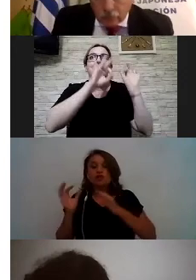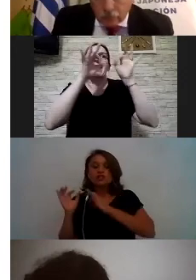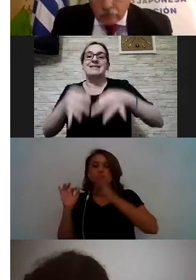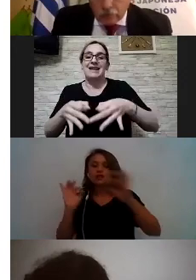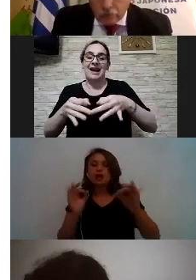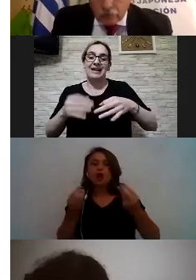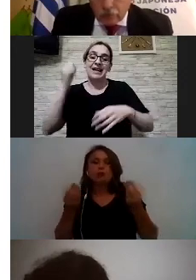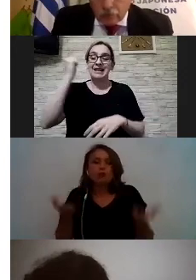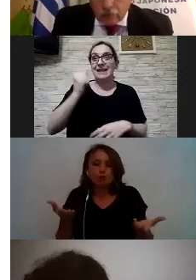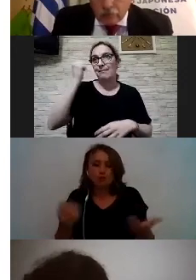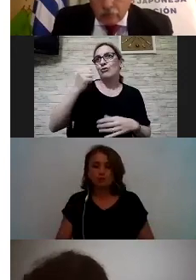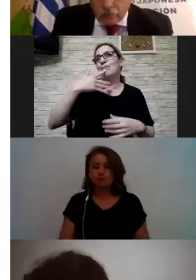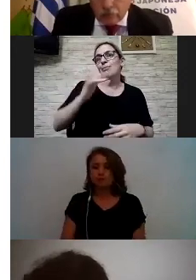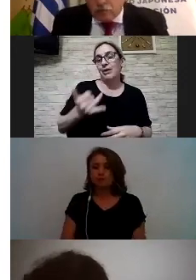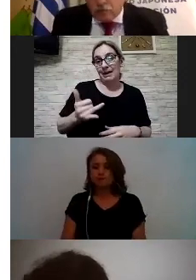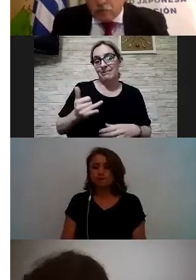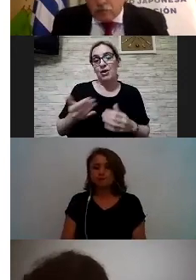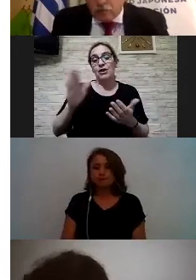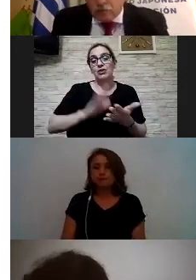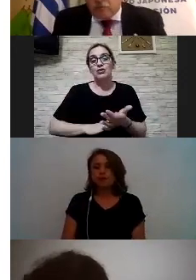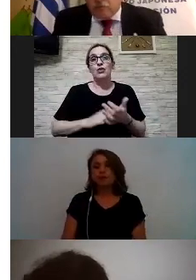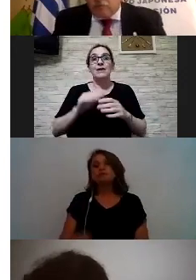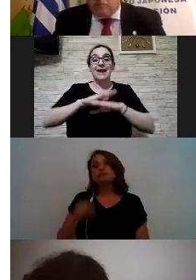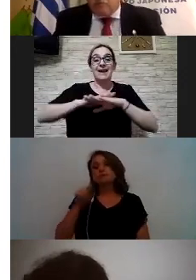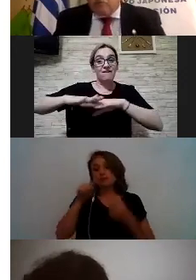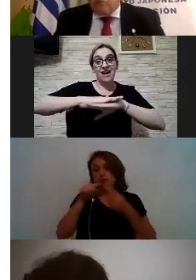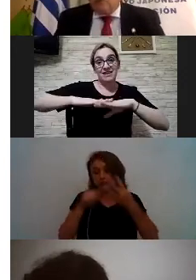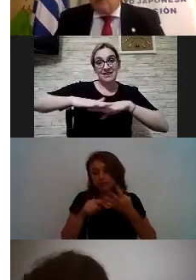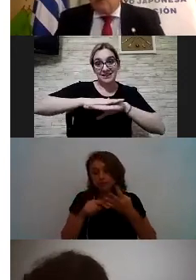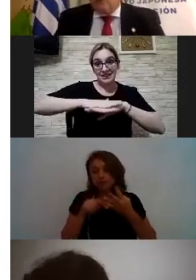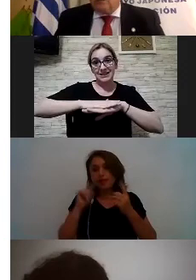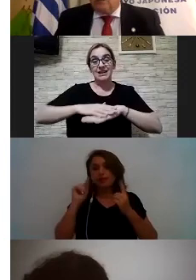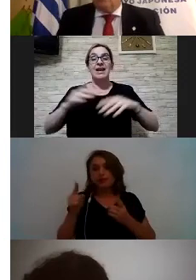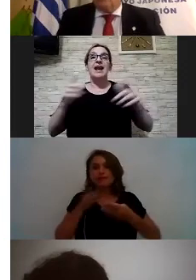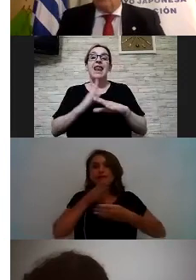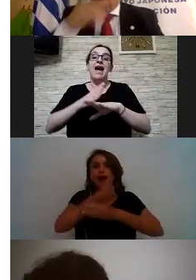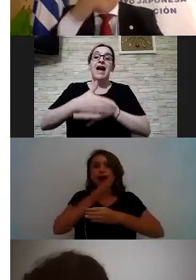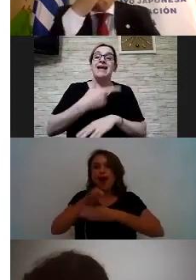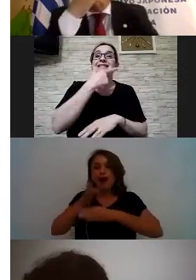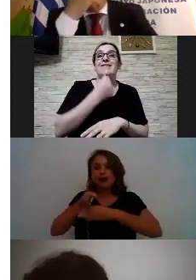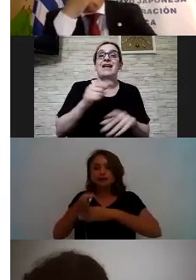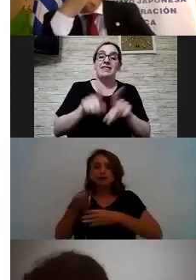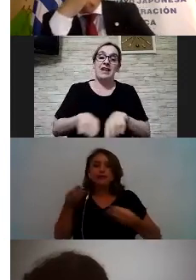transporte y en base a eso también la accesibilidad de esos medios